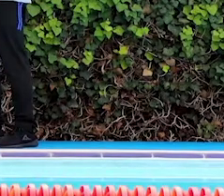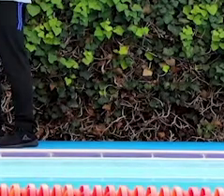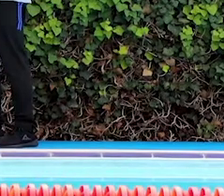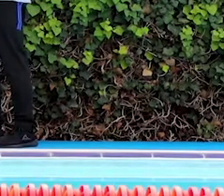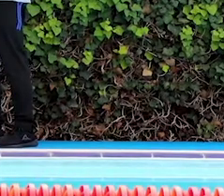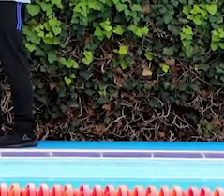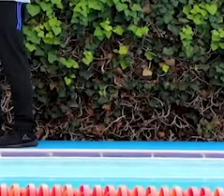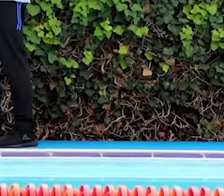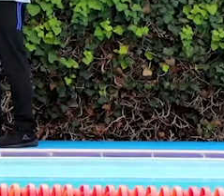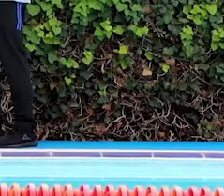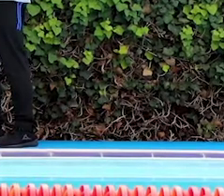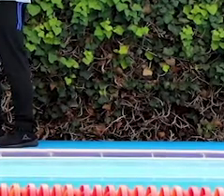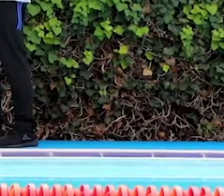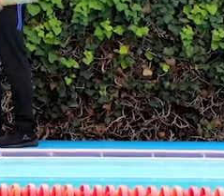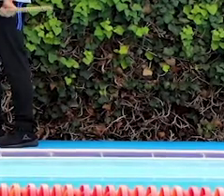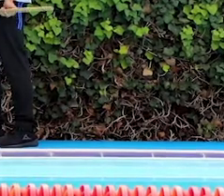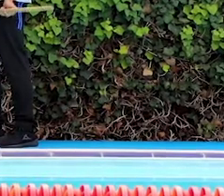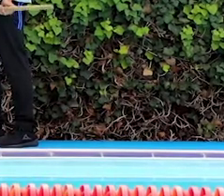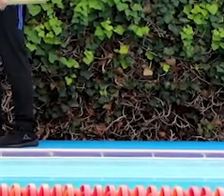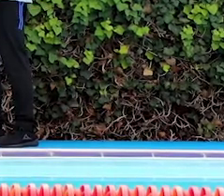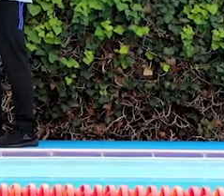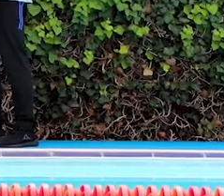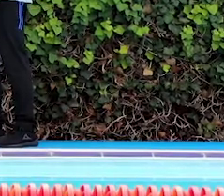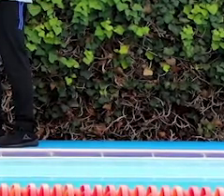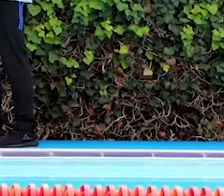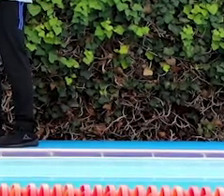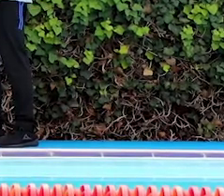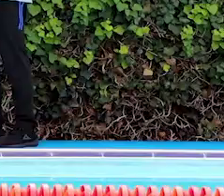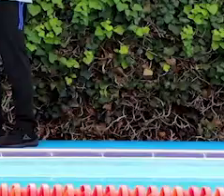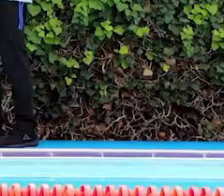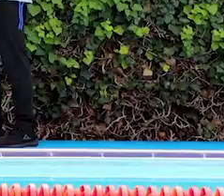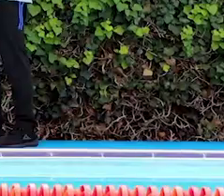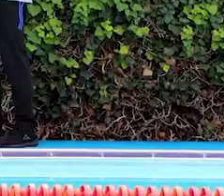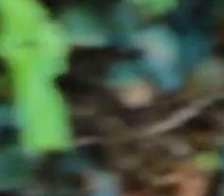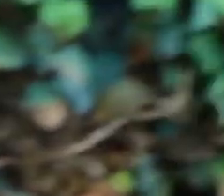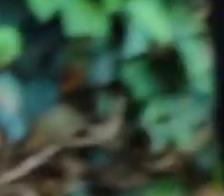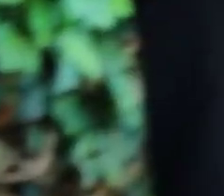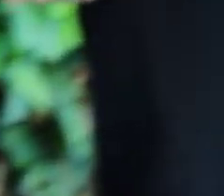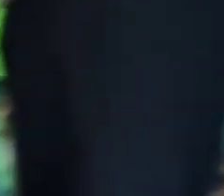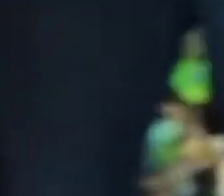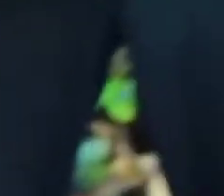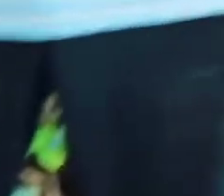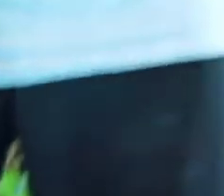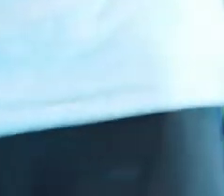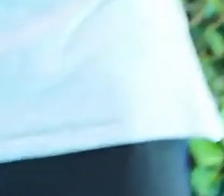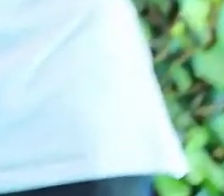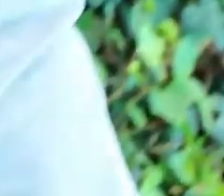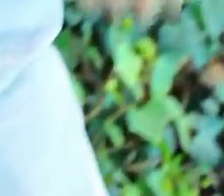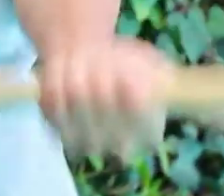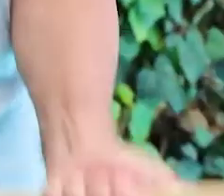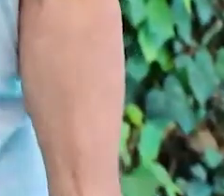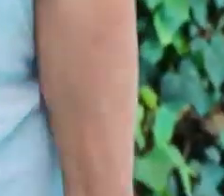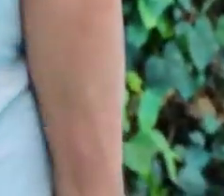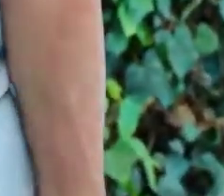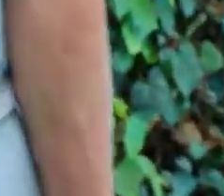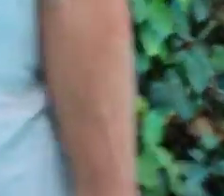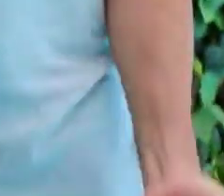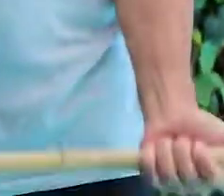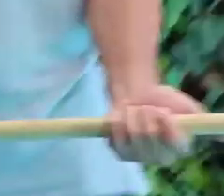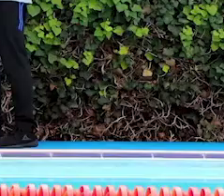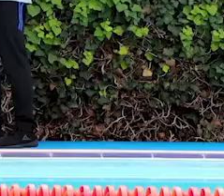nuestros pies bien fijos. Flexionamos a 90 grados y estiramos. Flexionamos y estiramos.